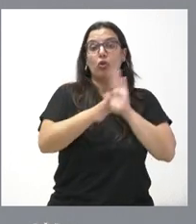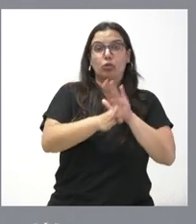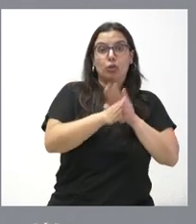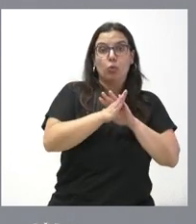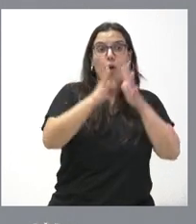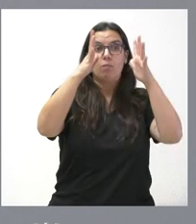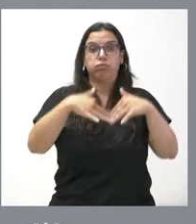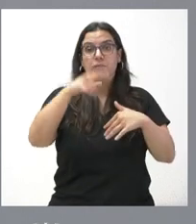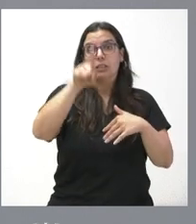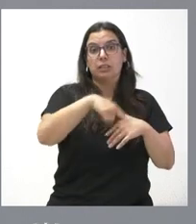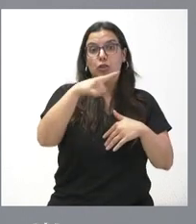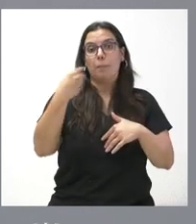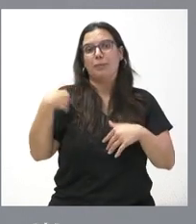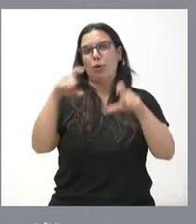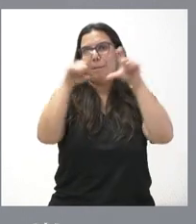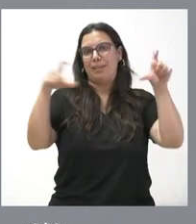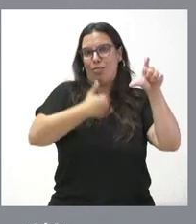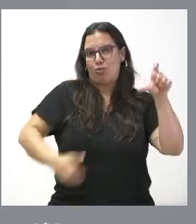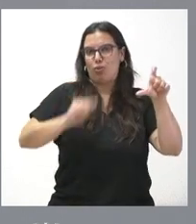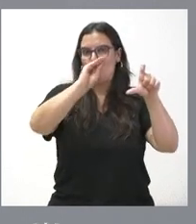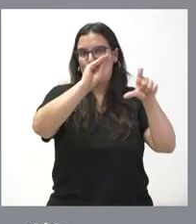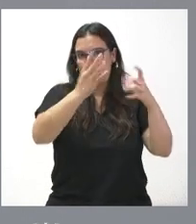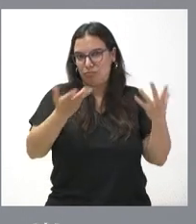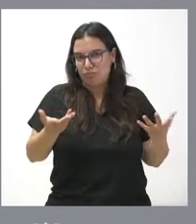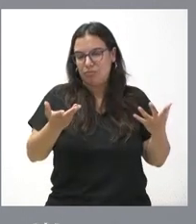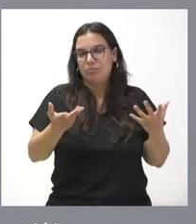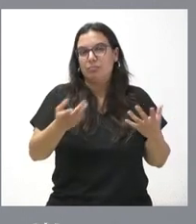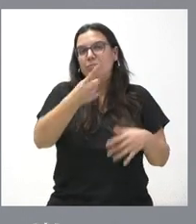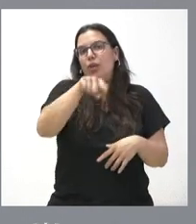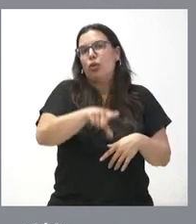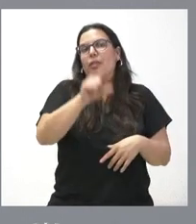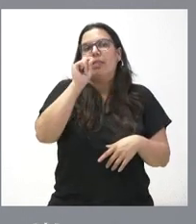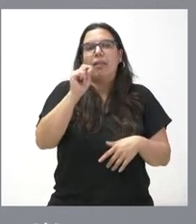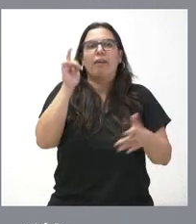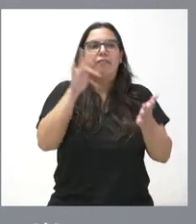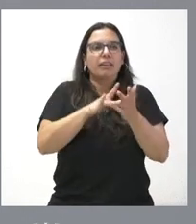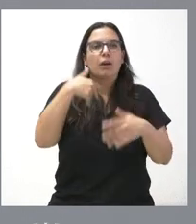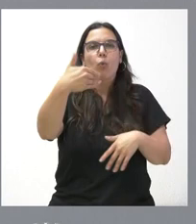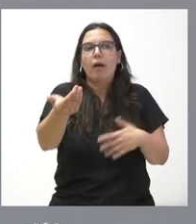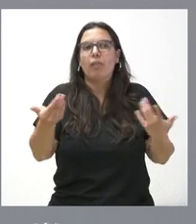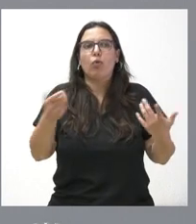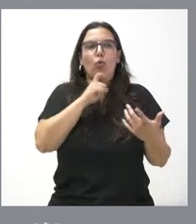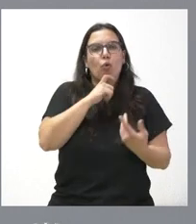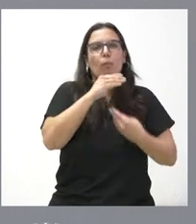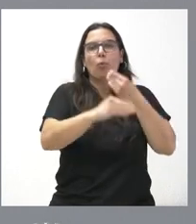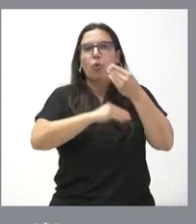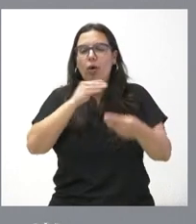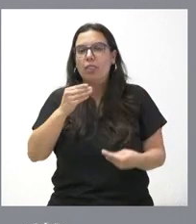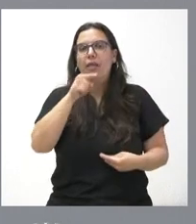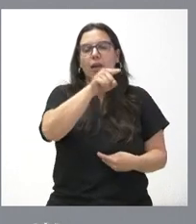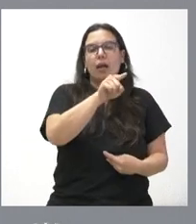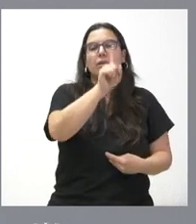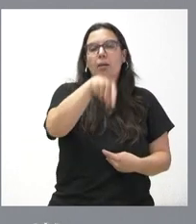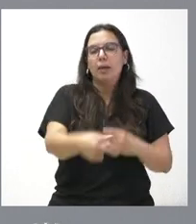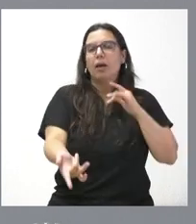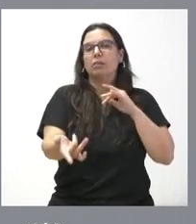esa actividad es el promotor de la misma y será el promotor de la misma quien fije la fecha adecuada, quien también se ponga en